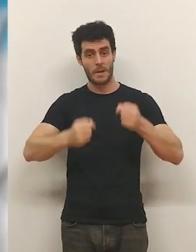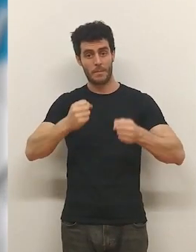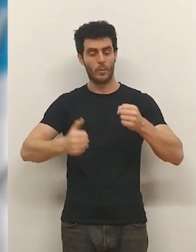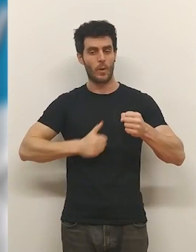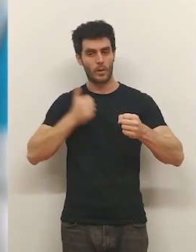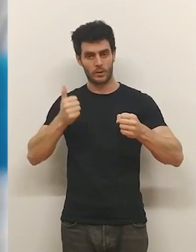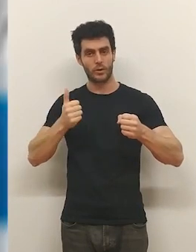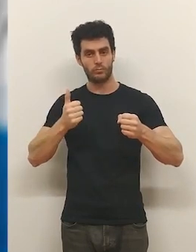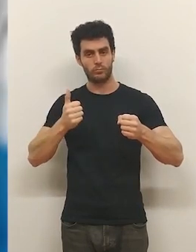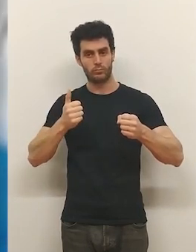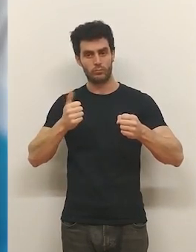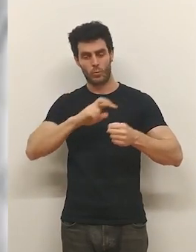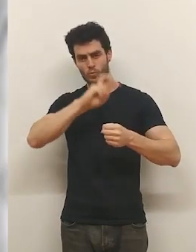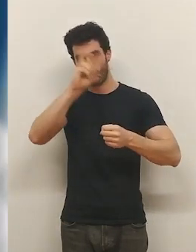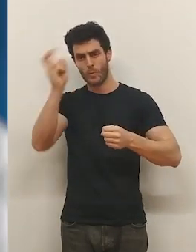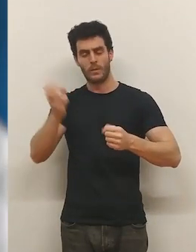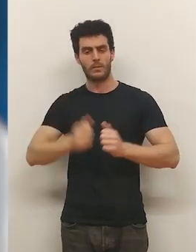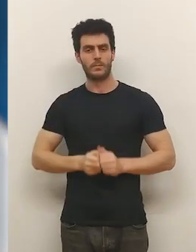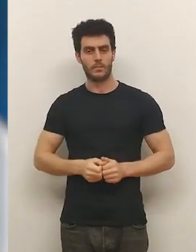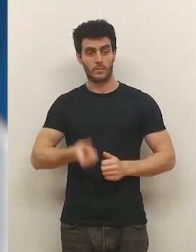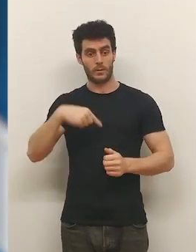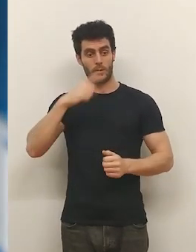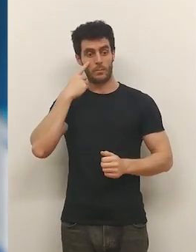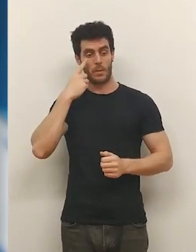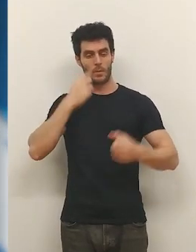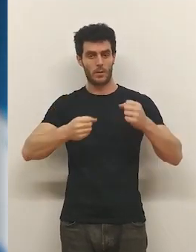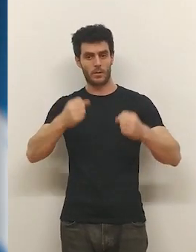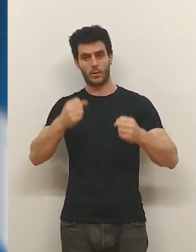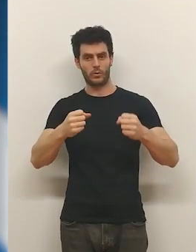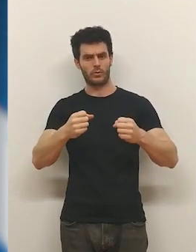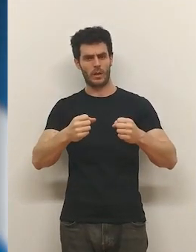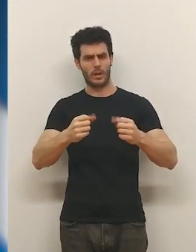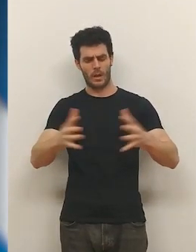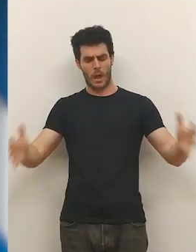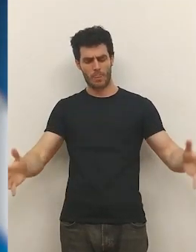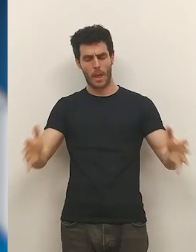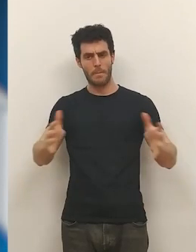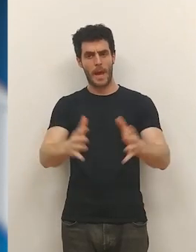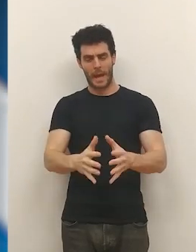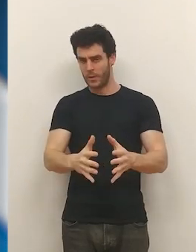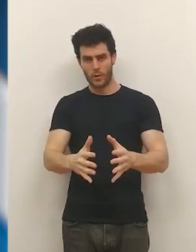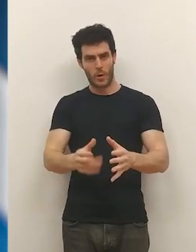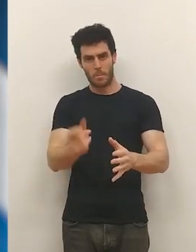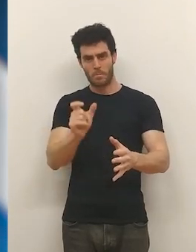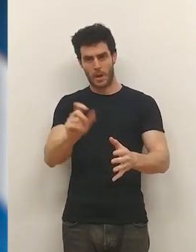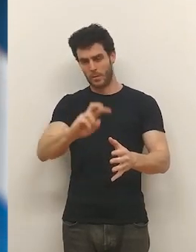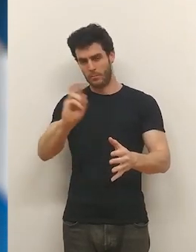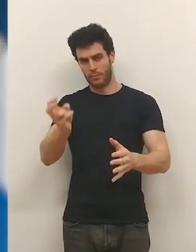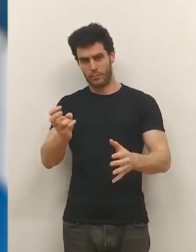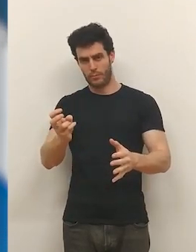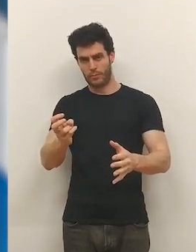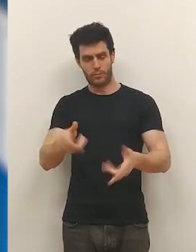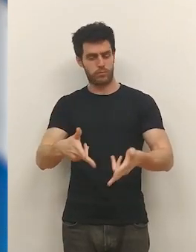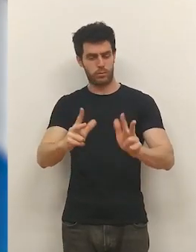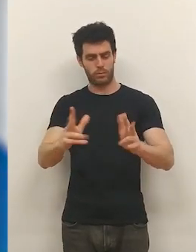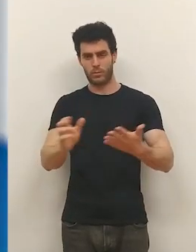vehículo de ocasión llega con una gran variedad. Aquí tenemos vehículos de todos los tamaños, de todos los precios y de todas